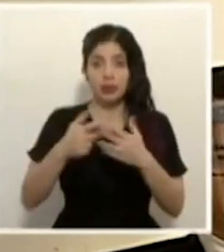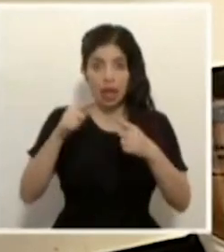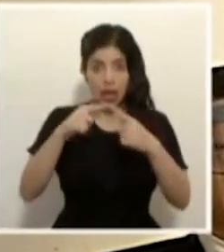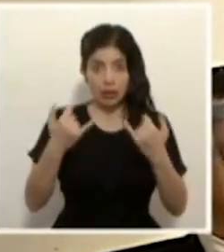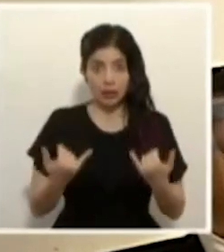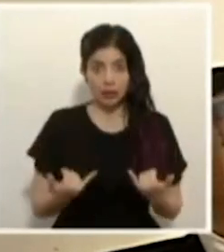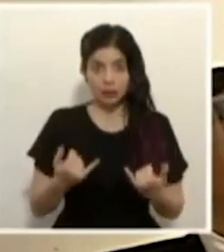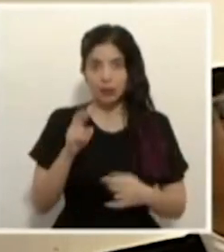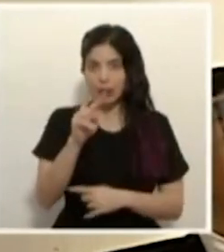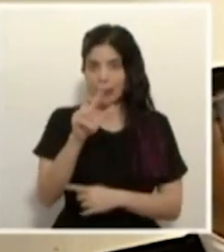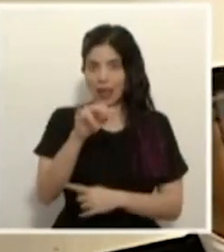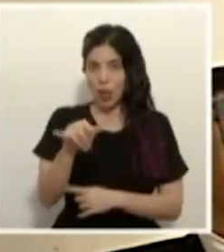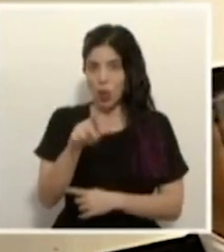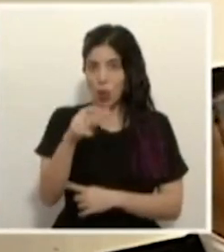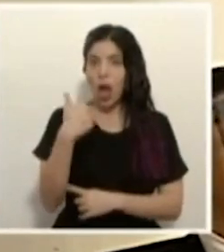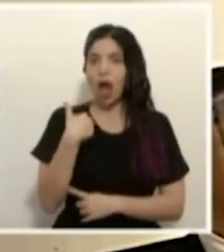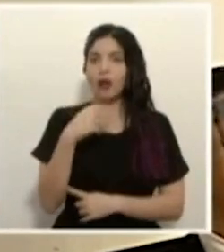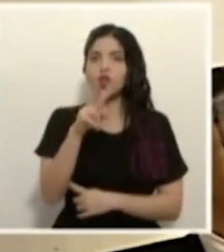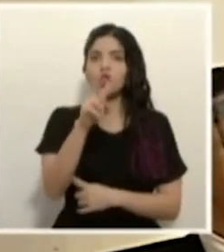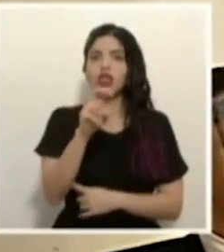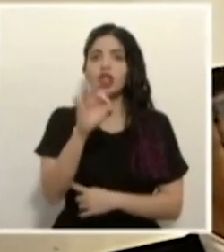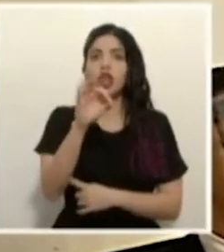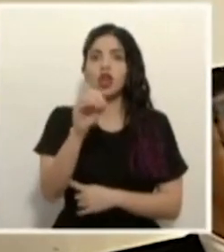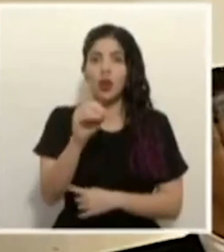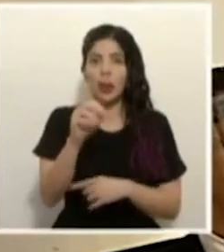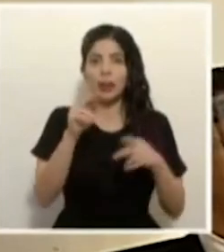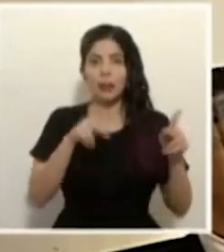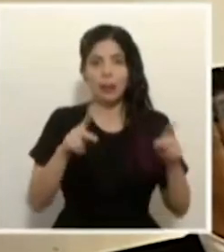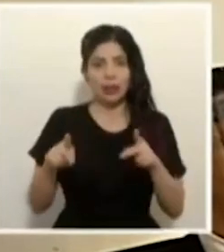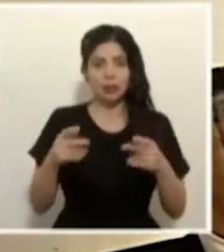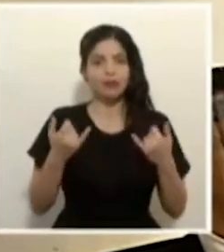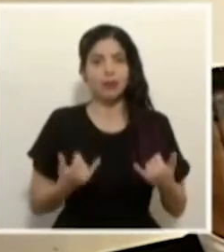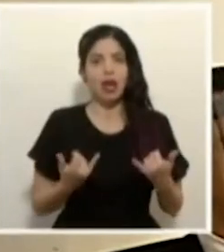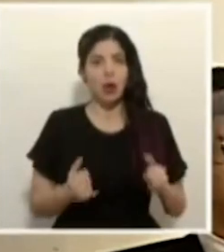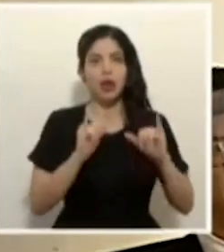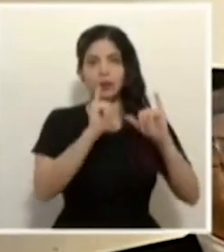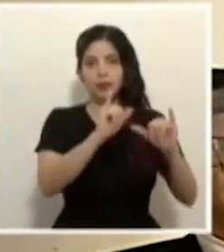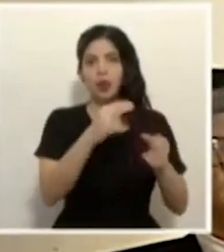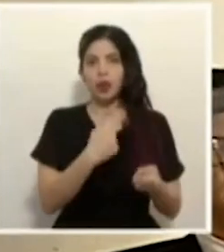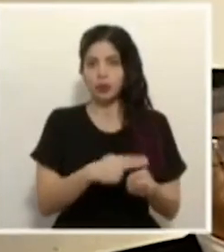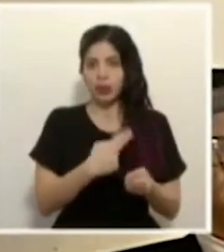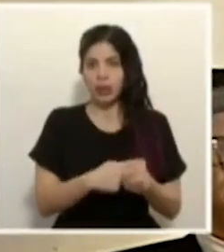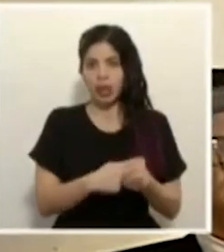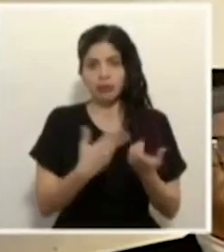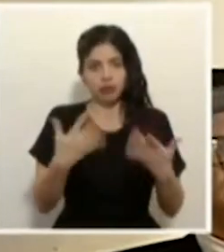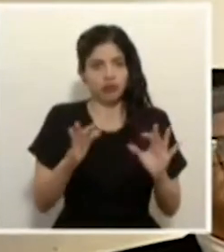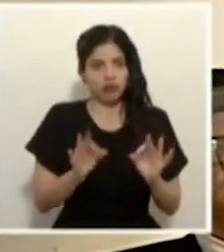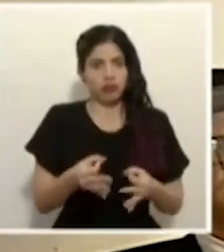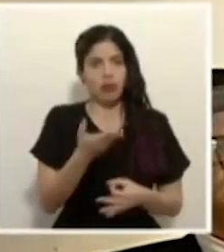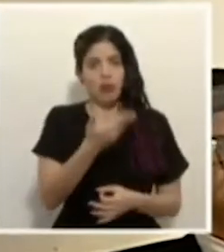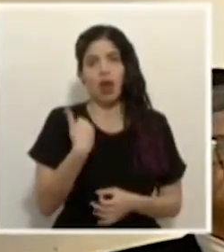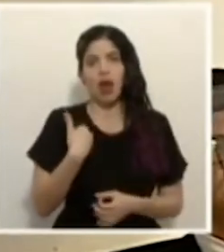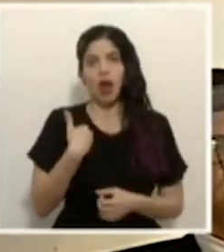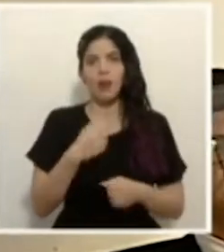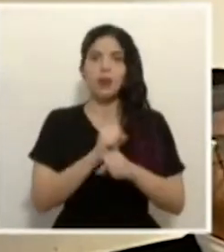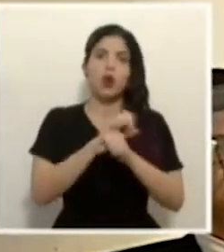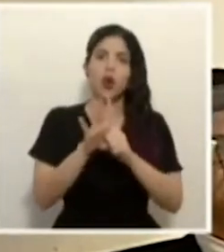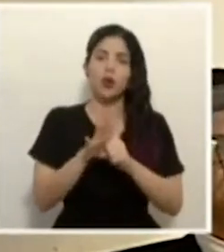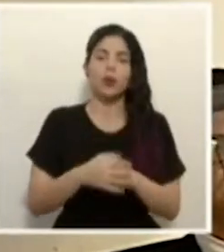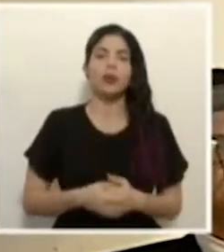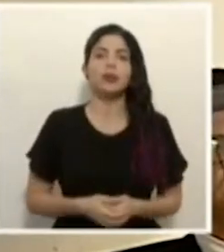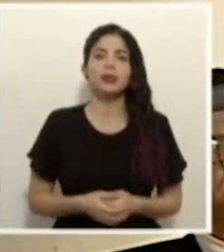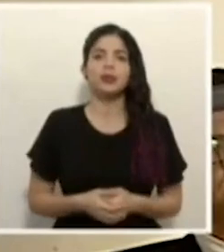o el 23 de julio tenemos 290 personas que están hospitalizadas, confirmadas por COVID-19.